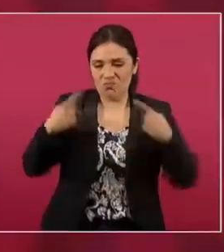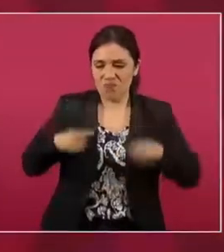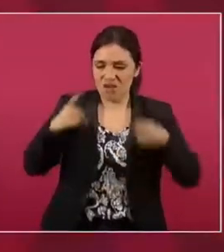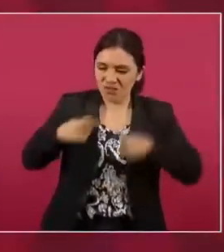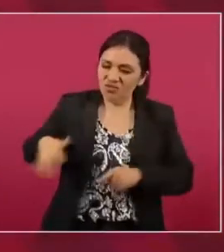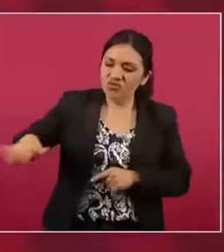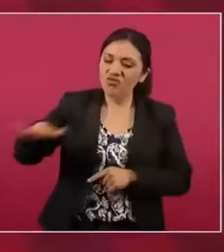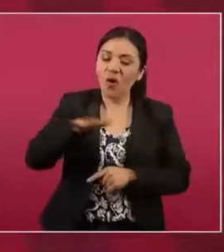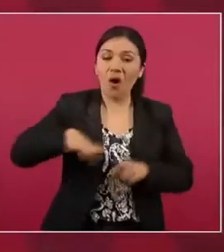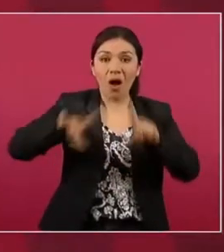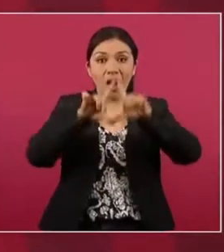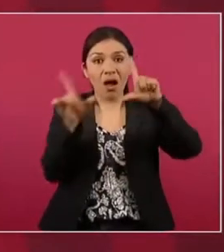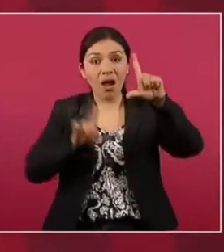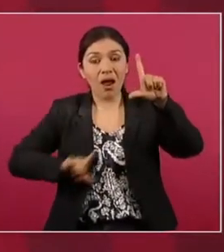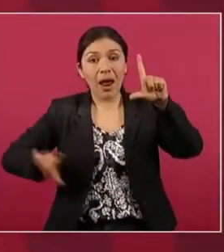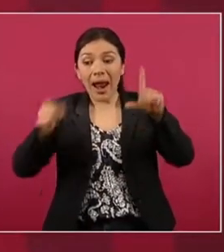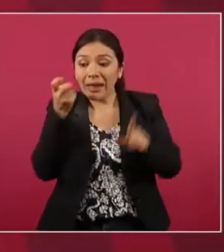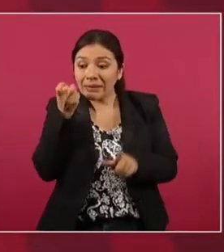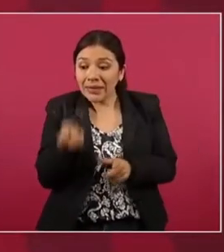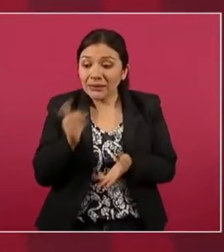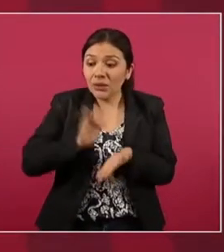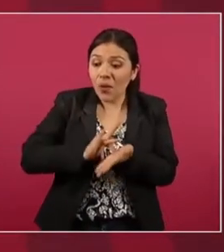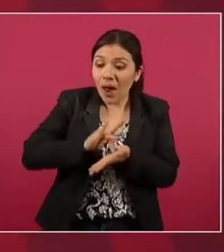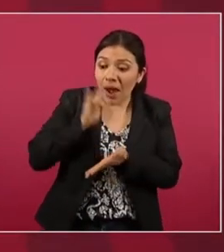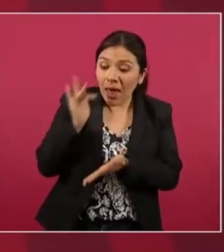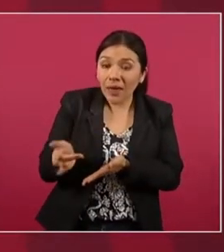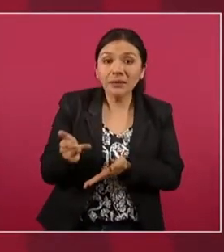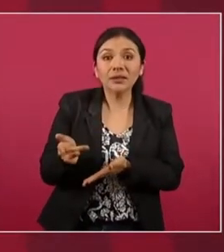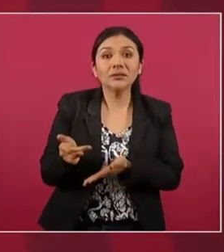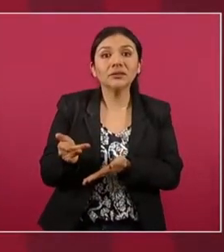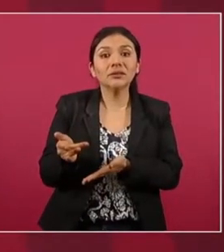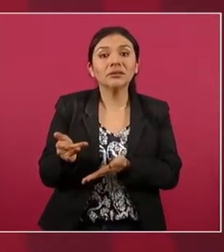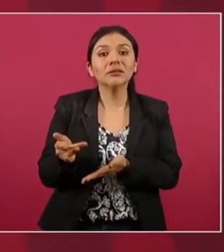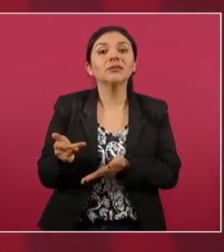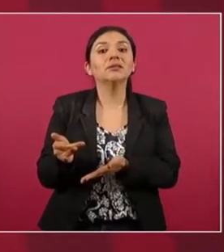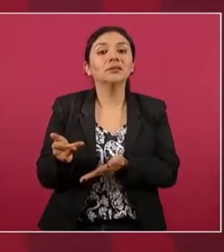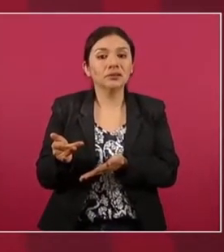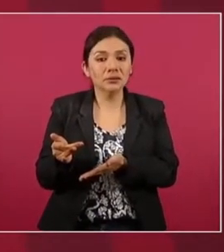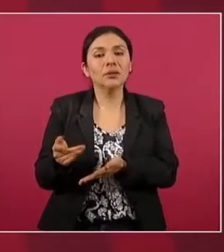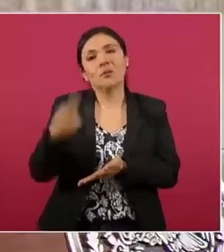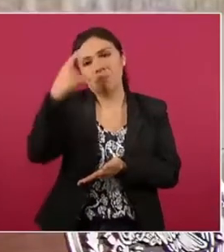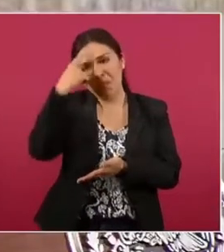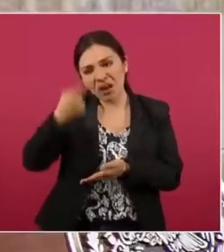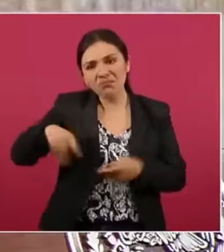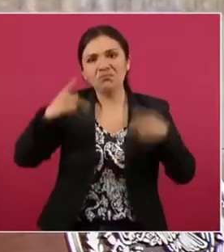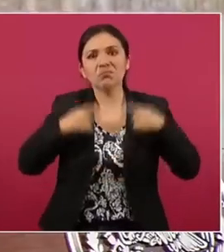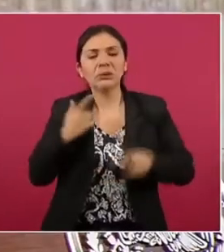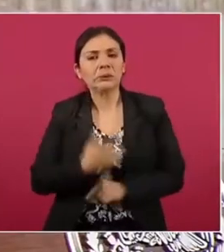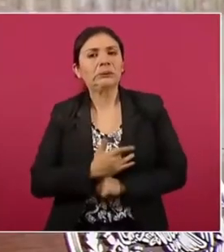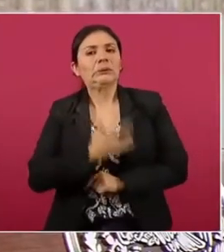a los valores